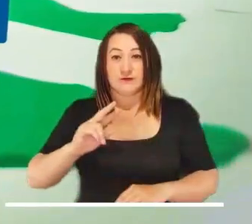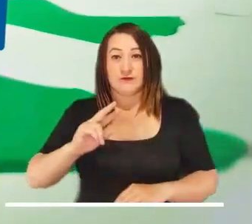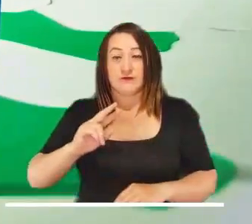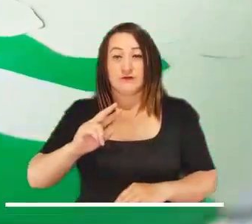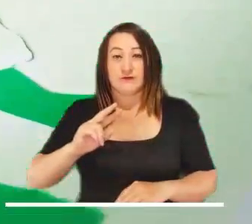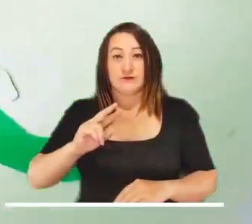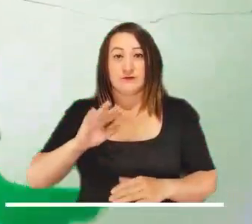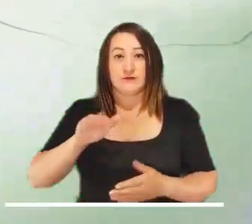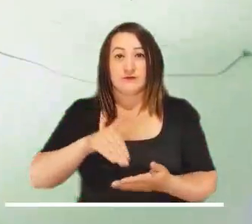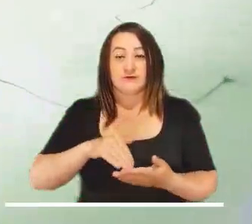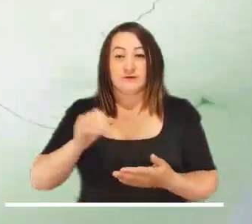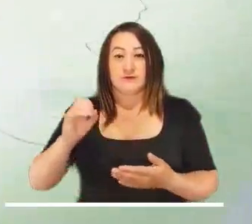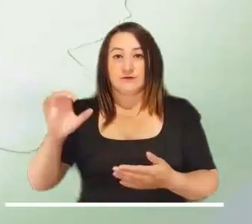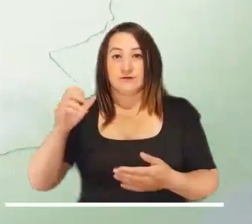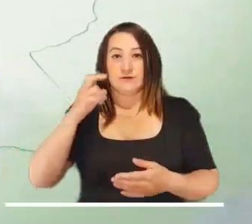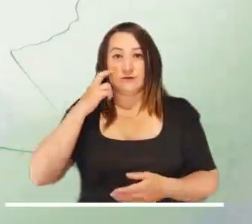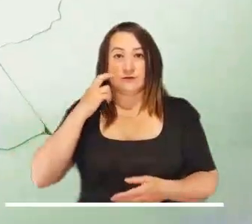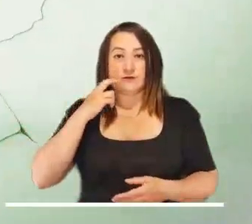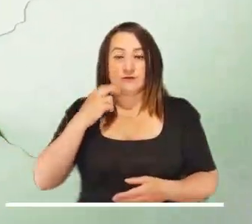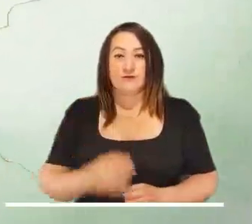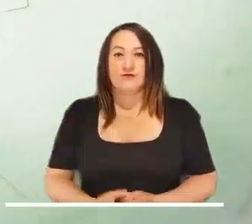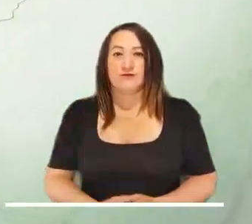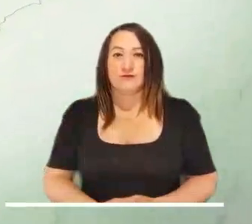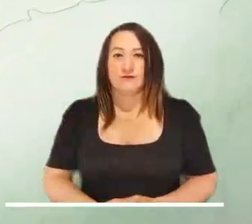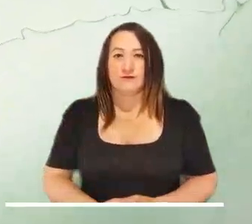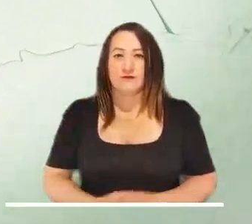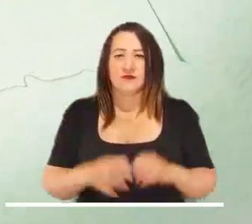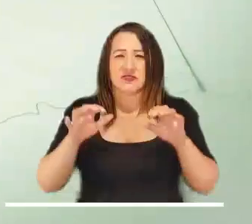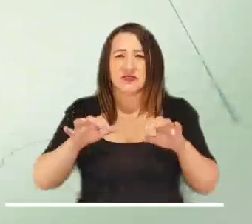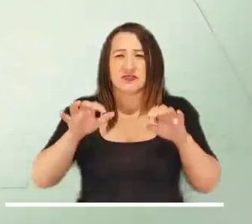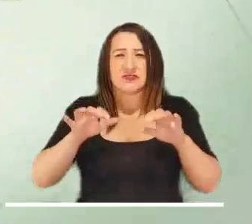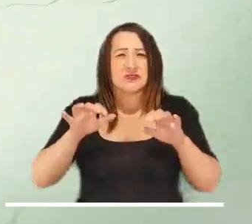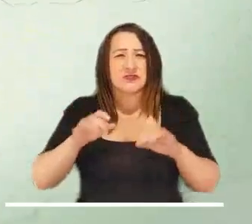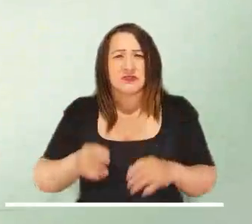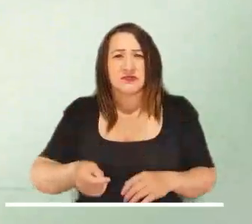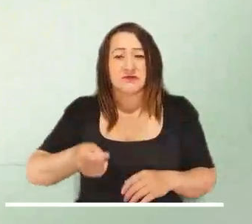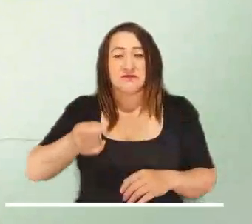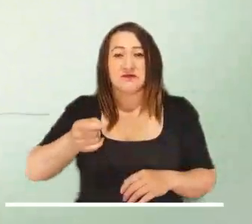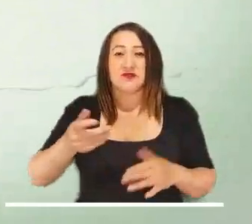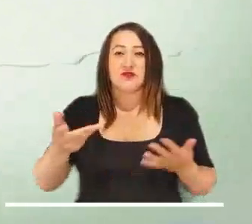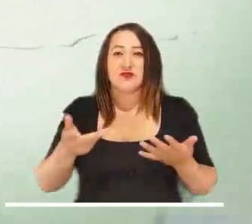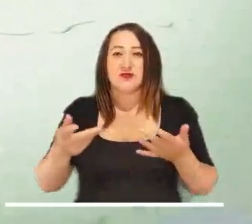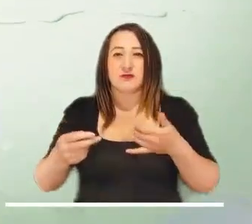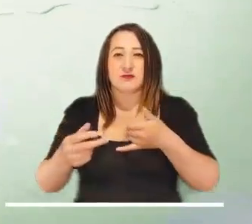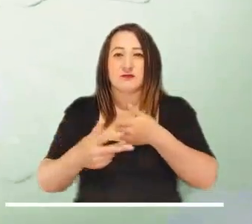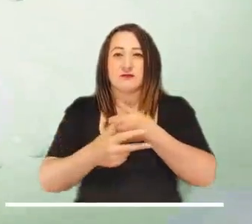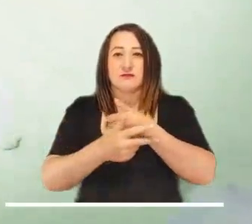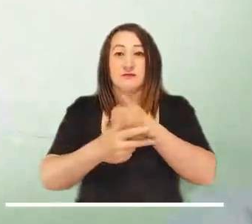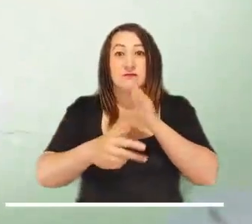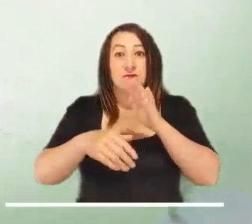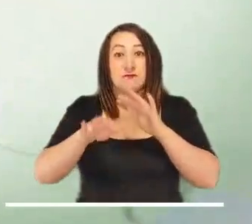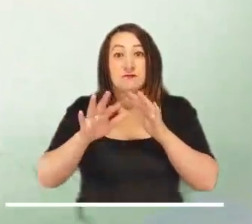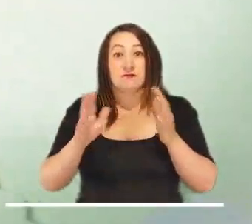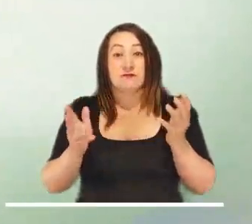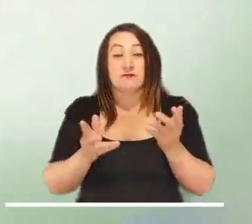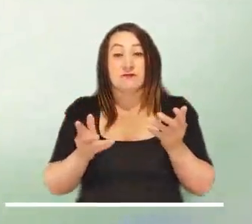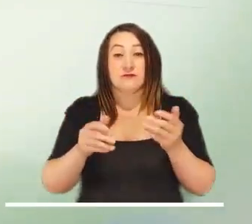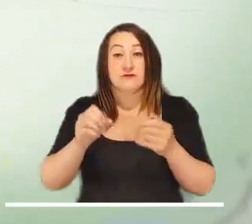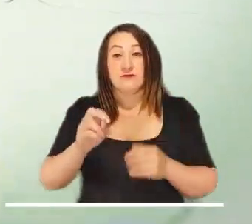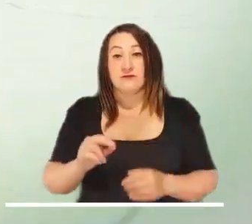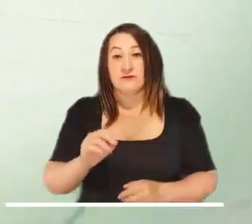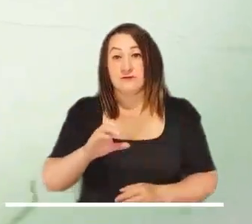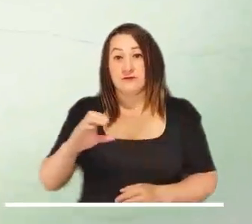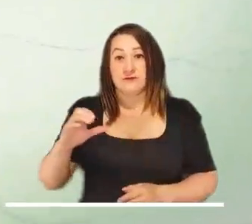Cauca, Valle del Cauca, el centro y occidente de Chocó. Pocas serían las lluvias que visitarán los Andes. Las más